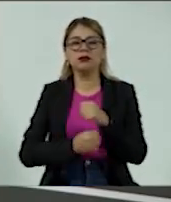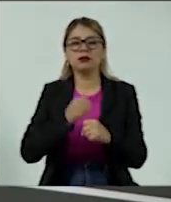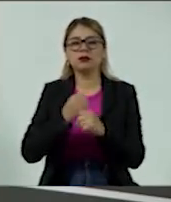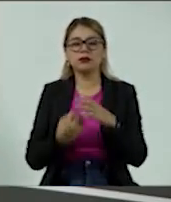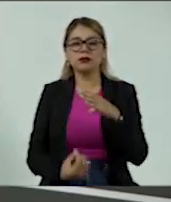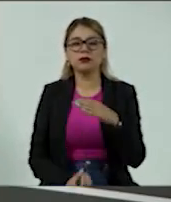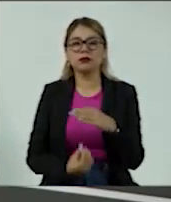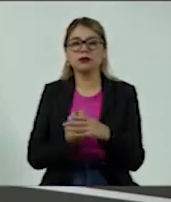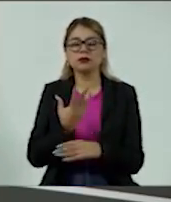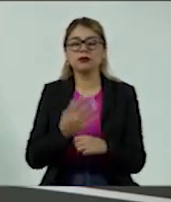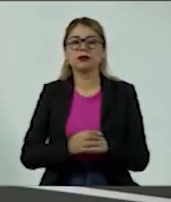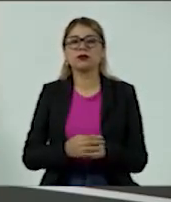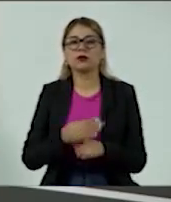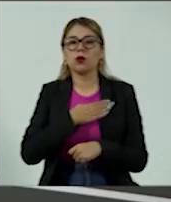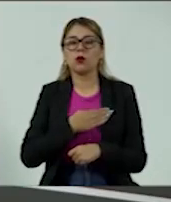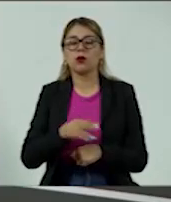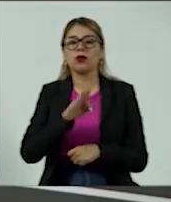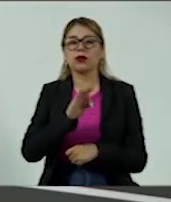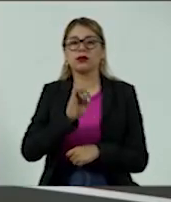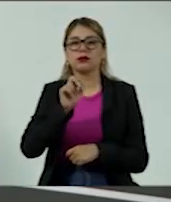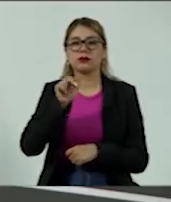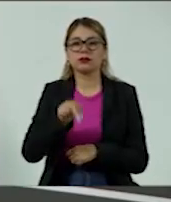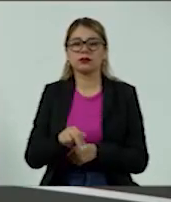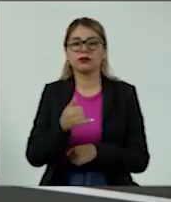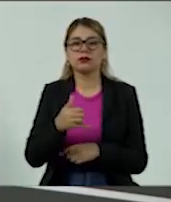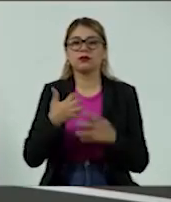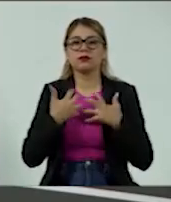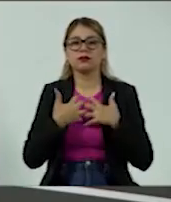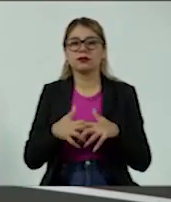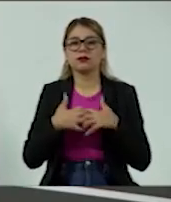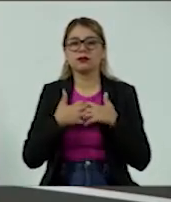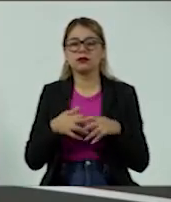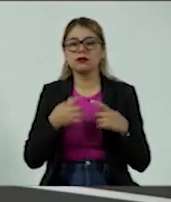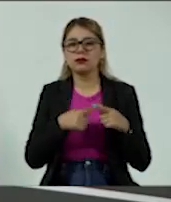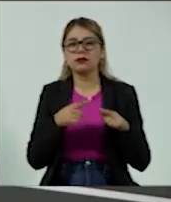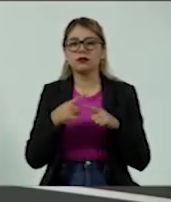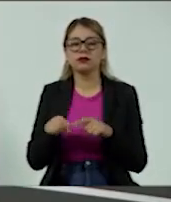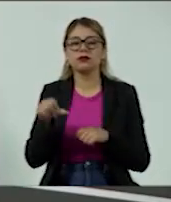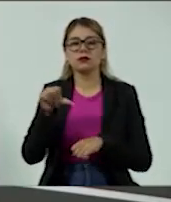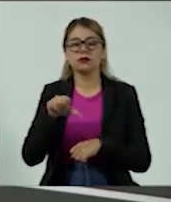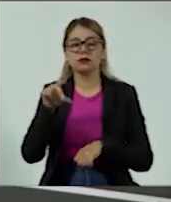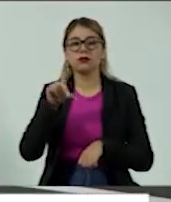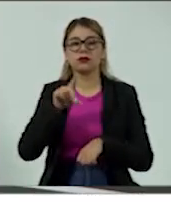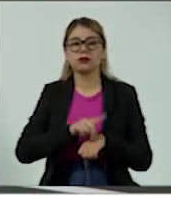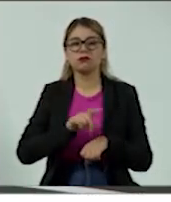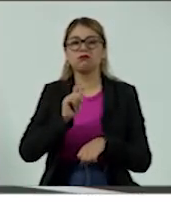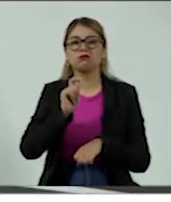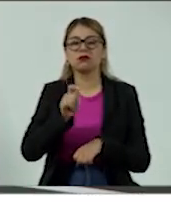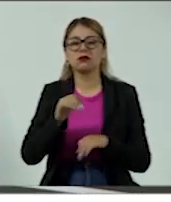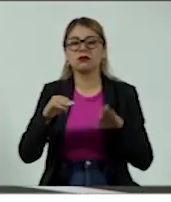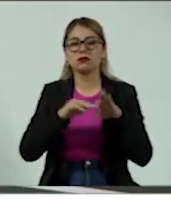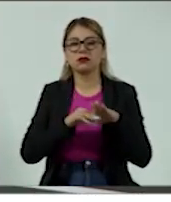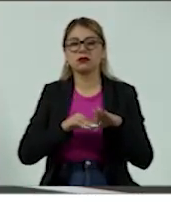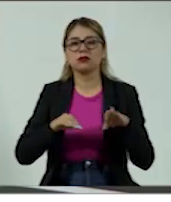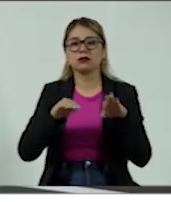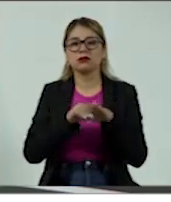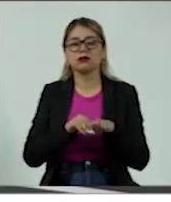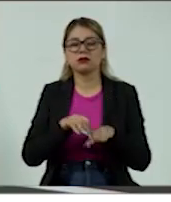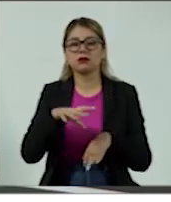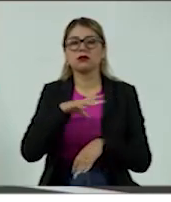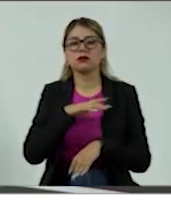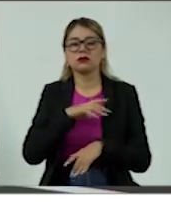se acerca mucho el buen fin y las empresas es el día de hoy estamos viendo pues que constantemente están ofreciendo